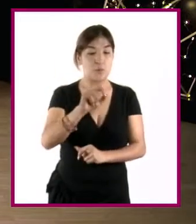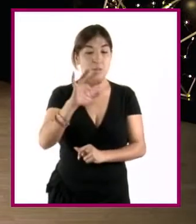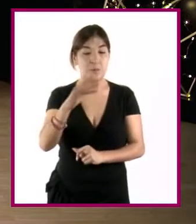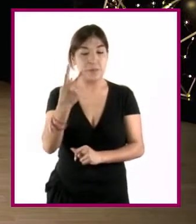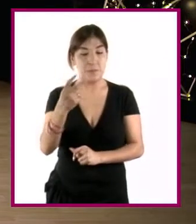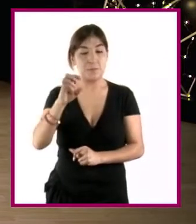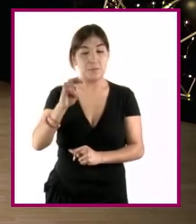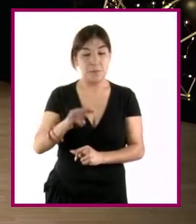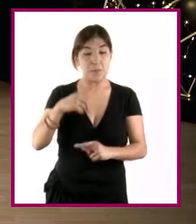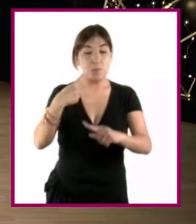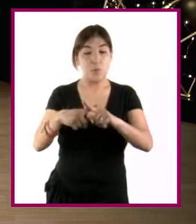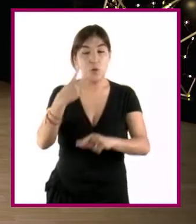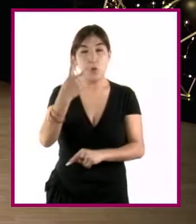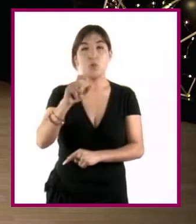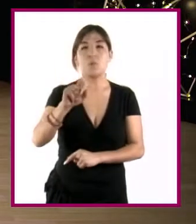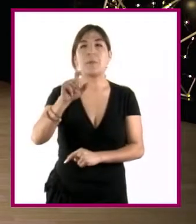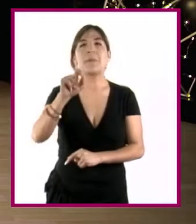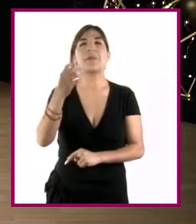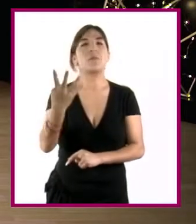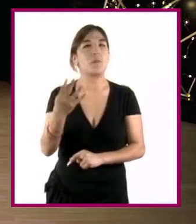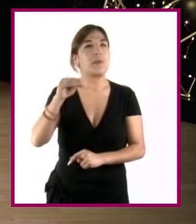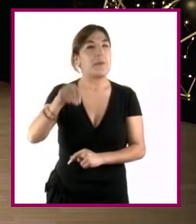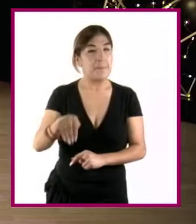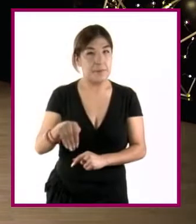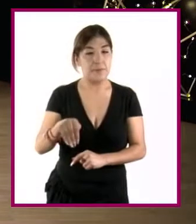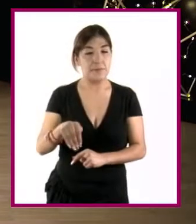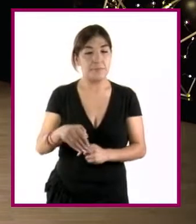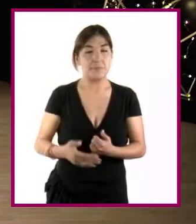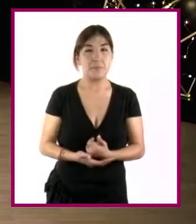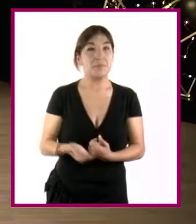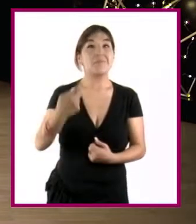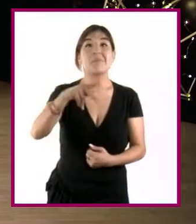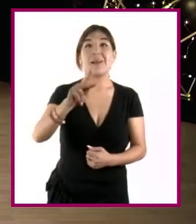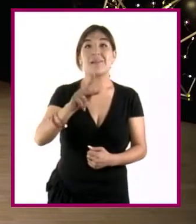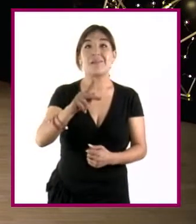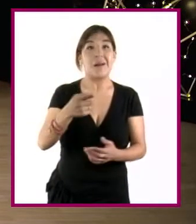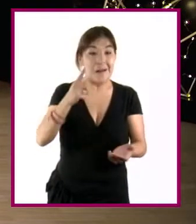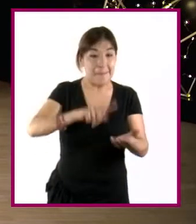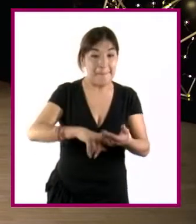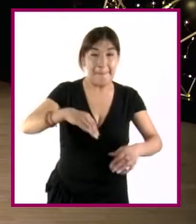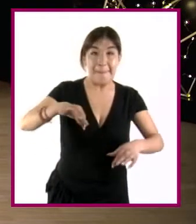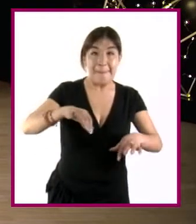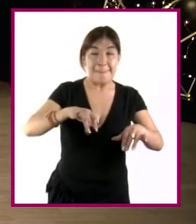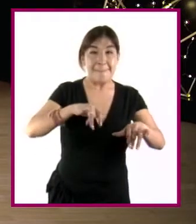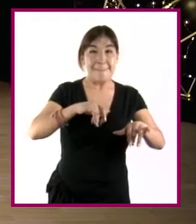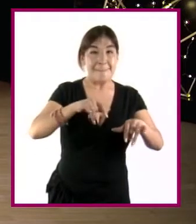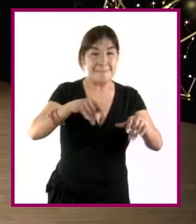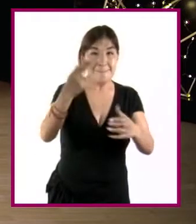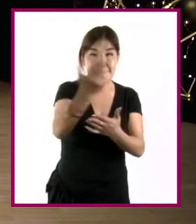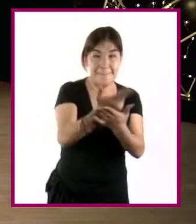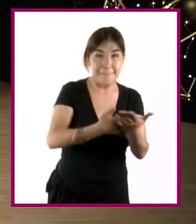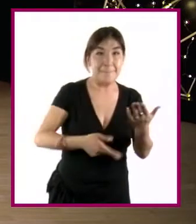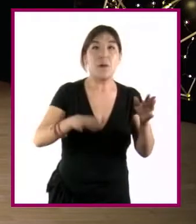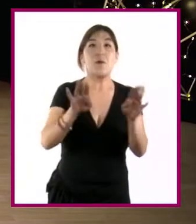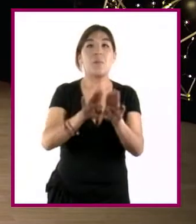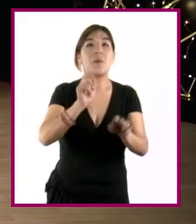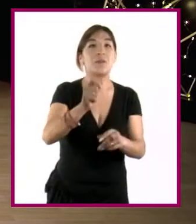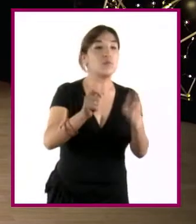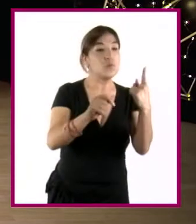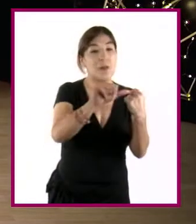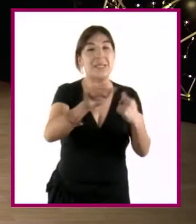2.24 metros. Pero no conocemos la escala del mapa. ¿Crees que la casa se hizo de acuerdo con las